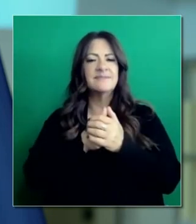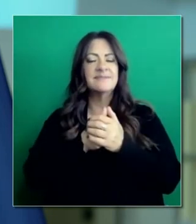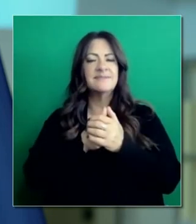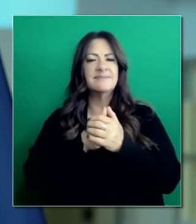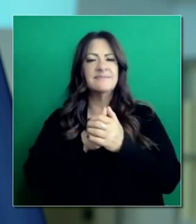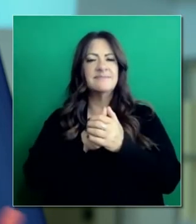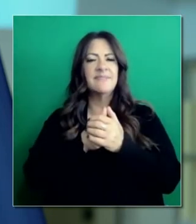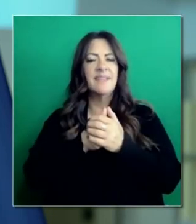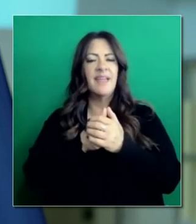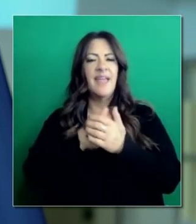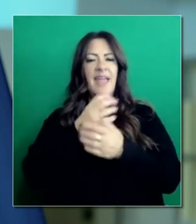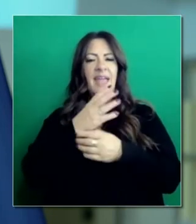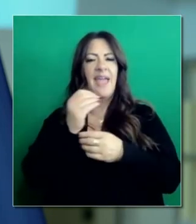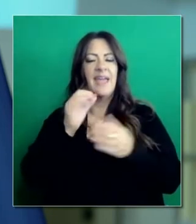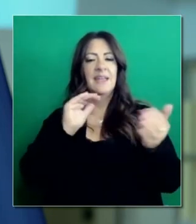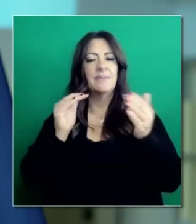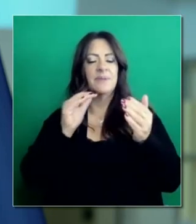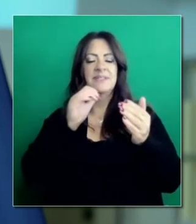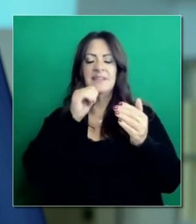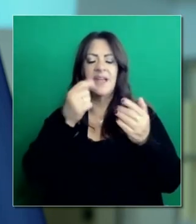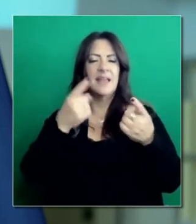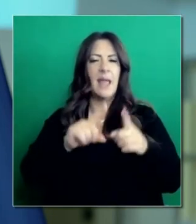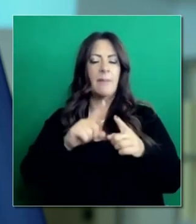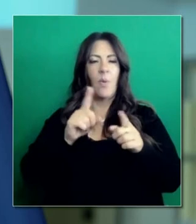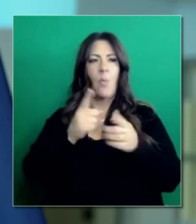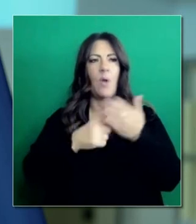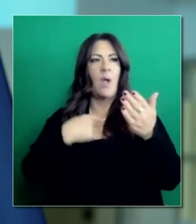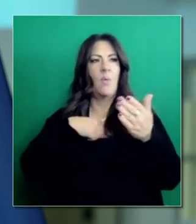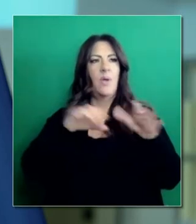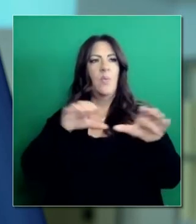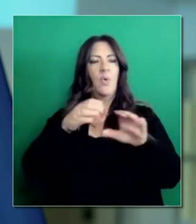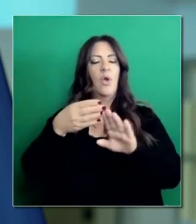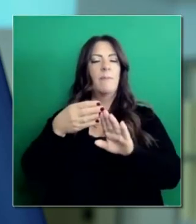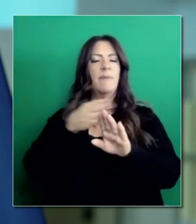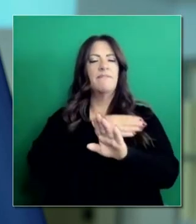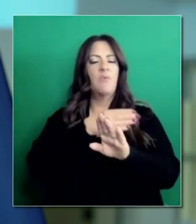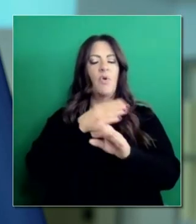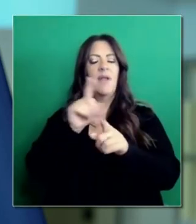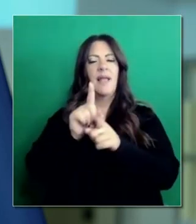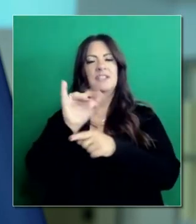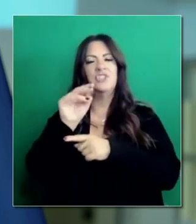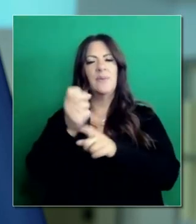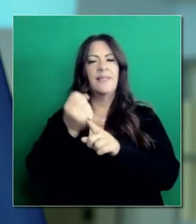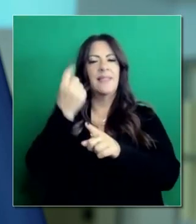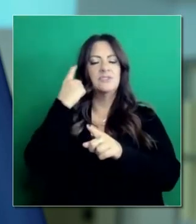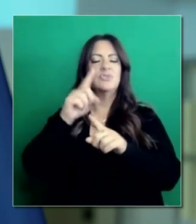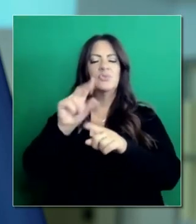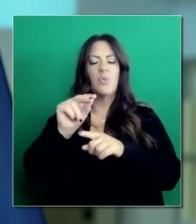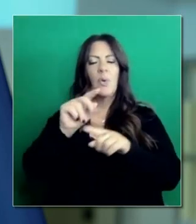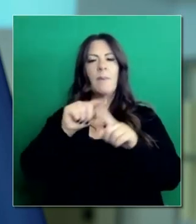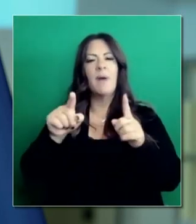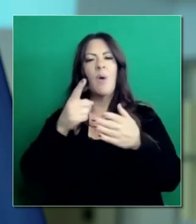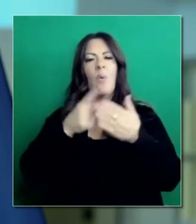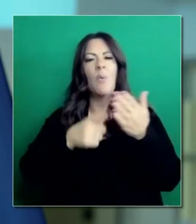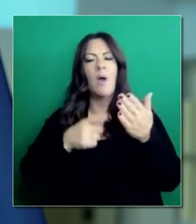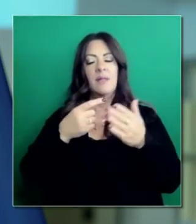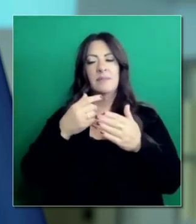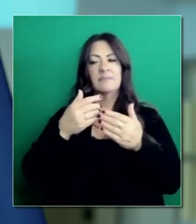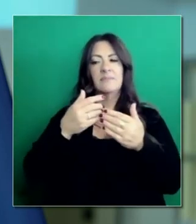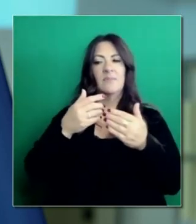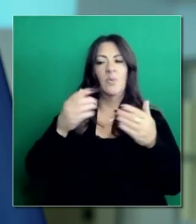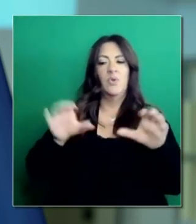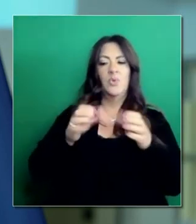25 de enero del año pasado. Es simplemente de traernos a donde estábamos hace unos meses en cuanto